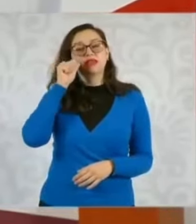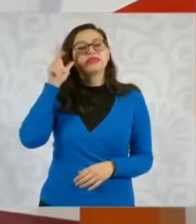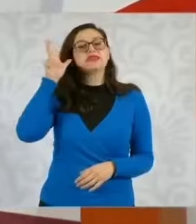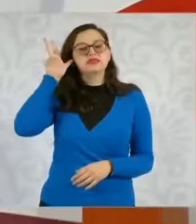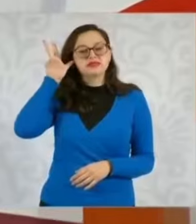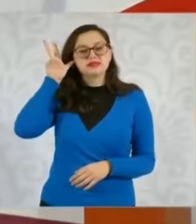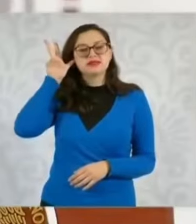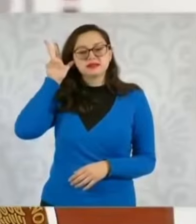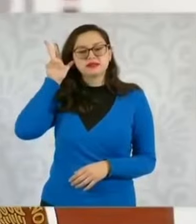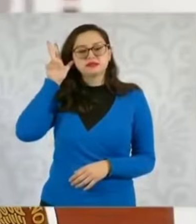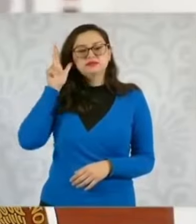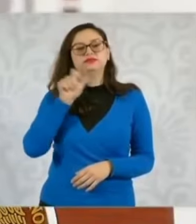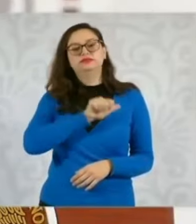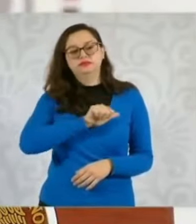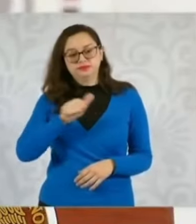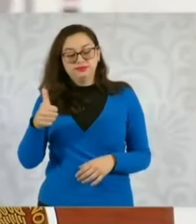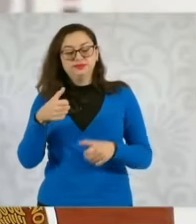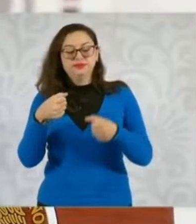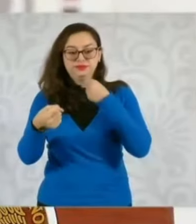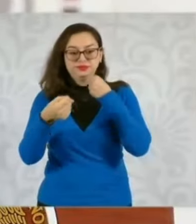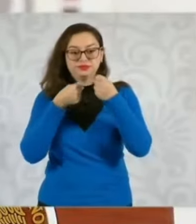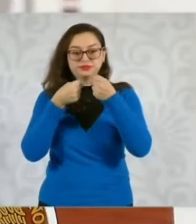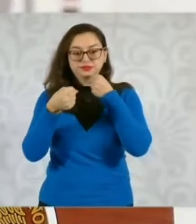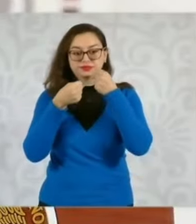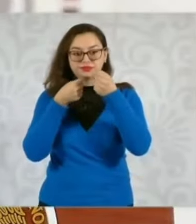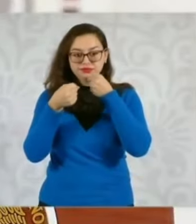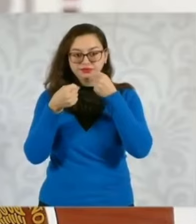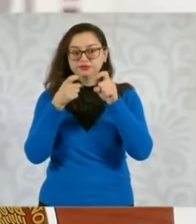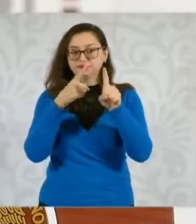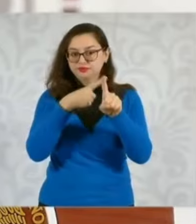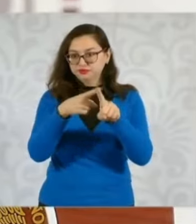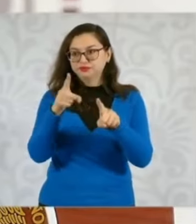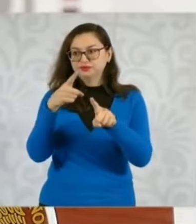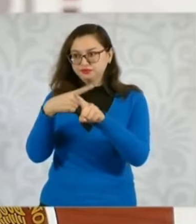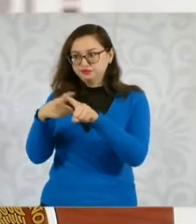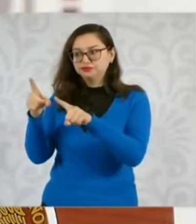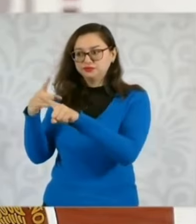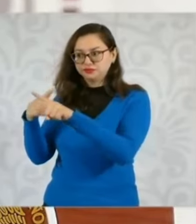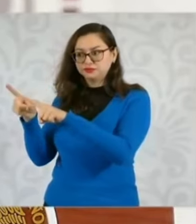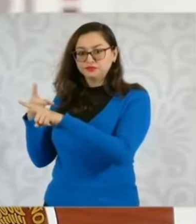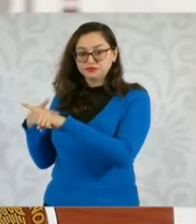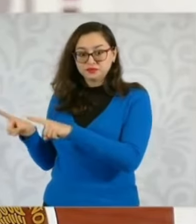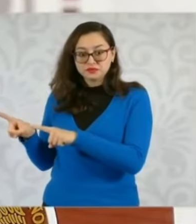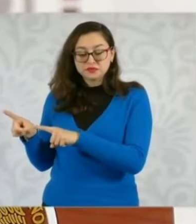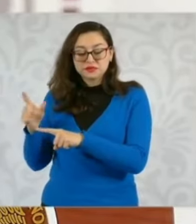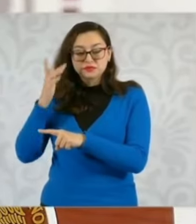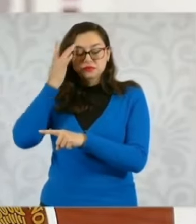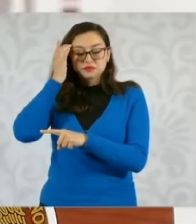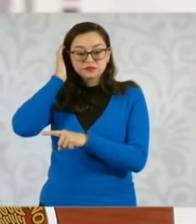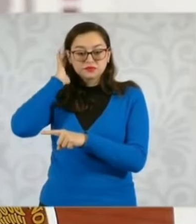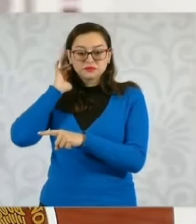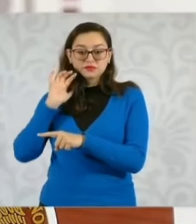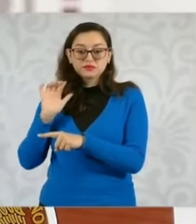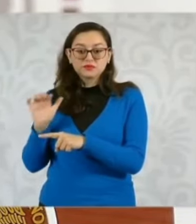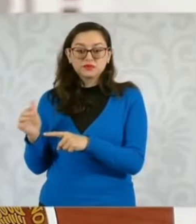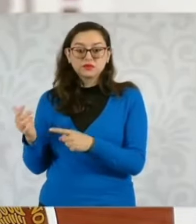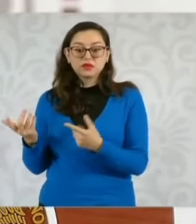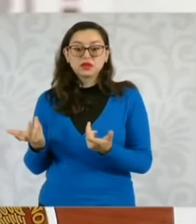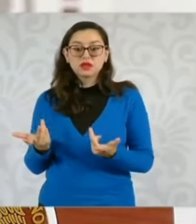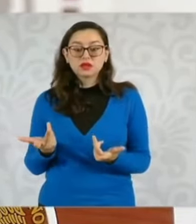otros periodistas, porque también hay que hablar de quien así lo hizo,